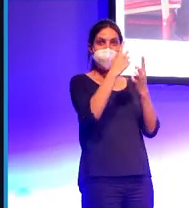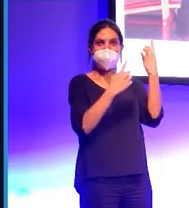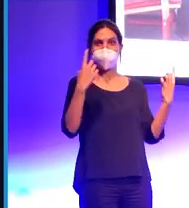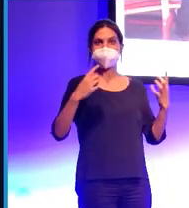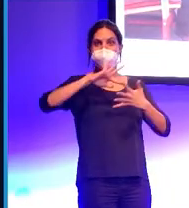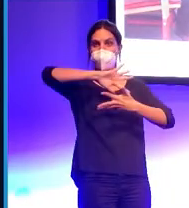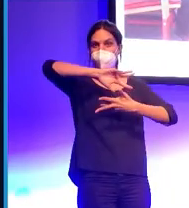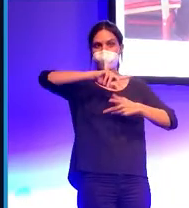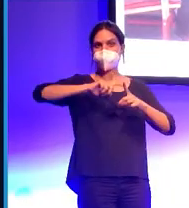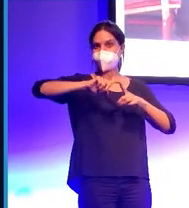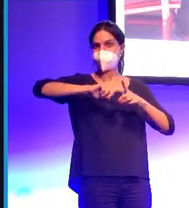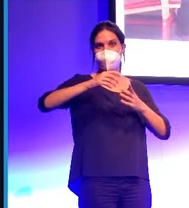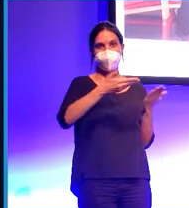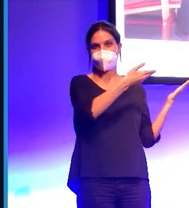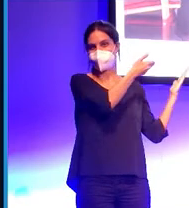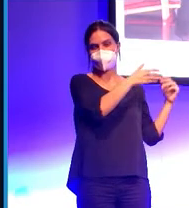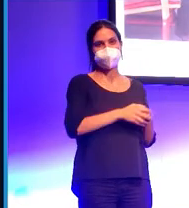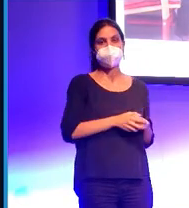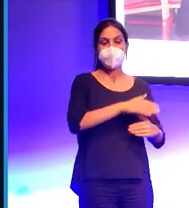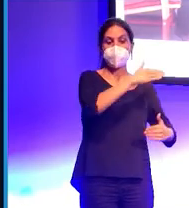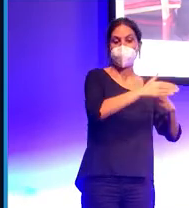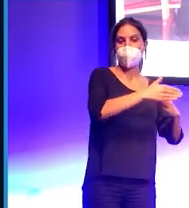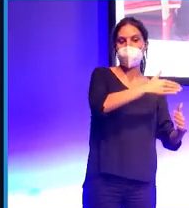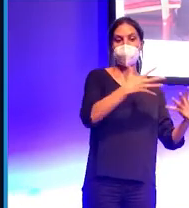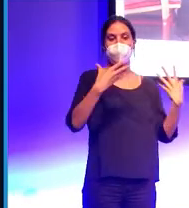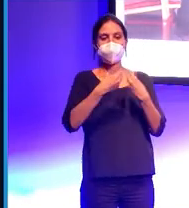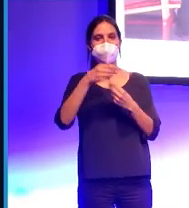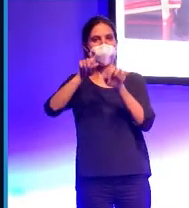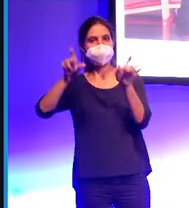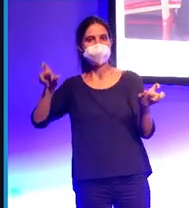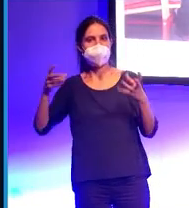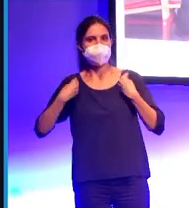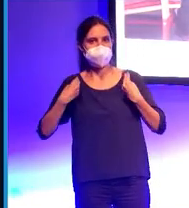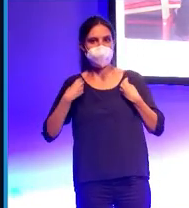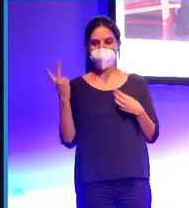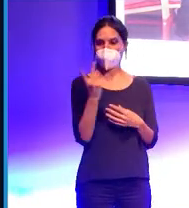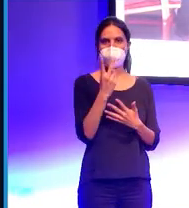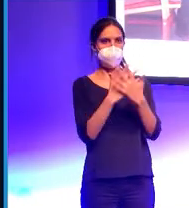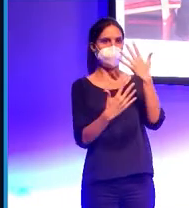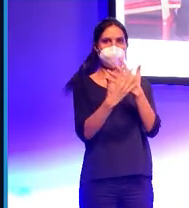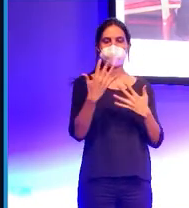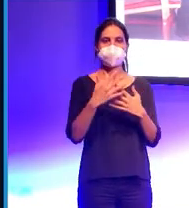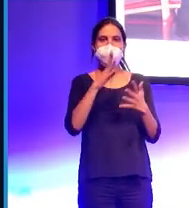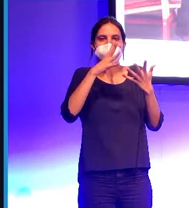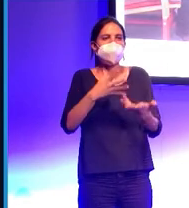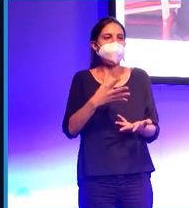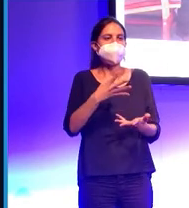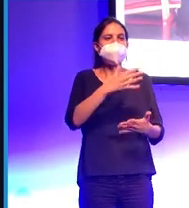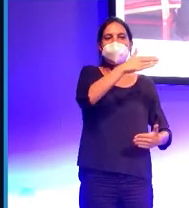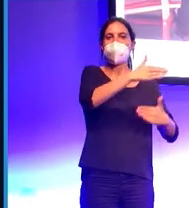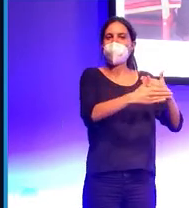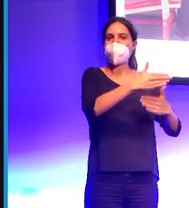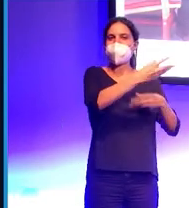estoy enseñando que nos hablan de robots que conviven con personas. ¿Qué pueden hacer actualmente estos robots que conviven con personas?